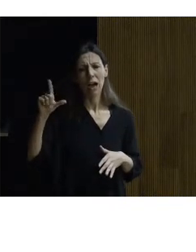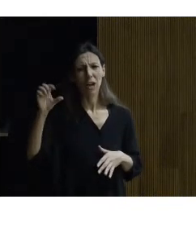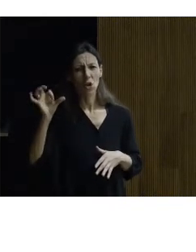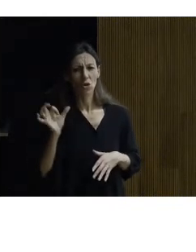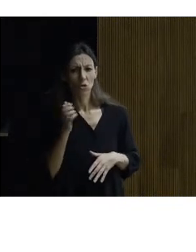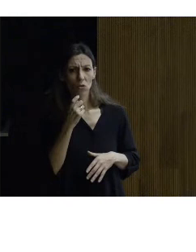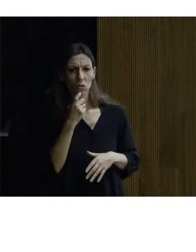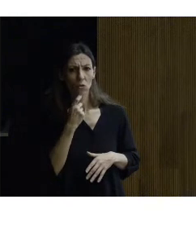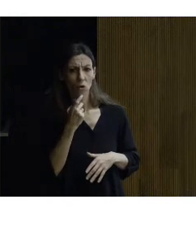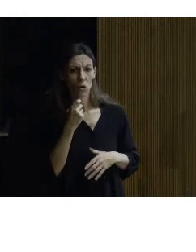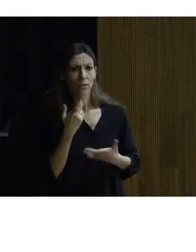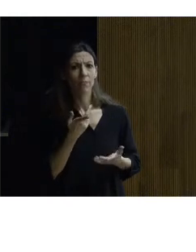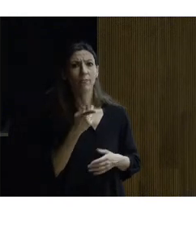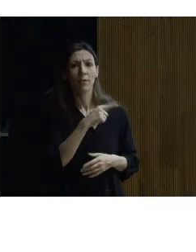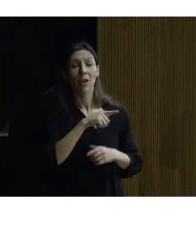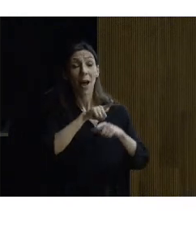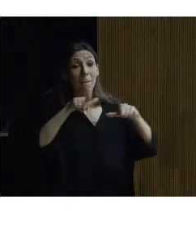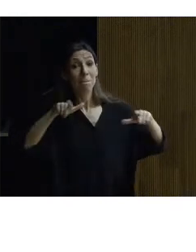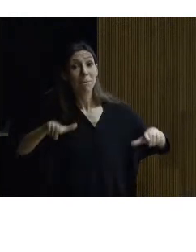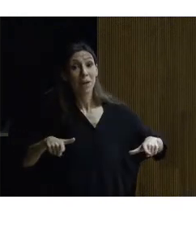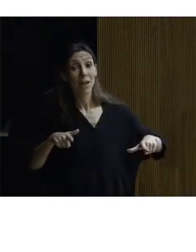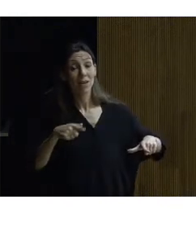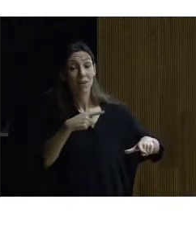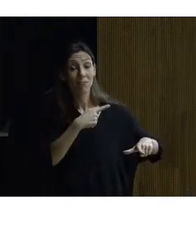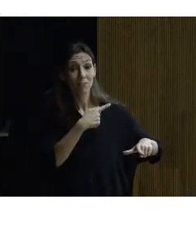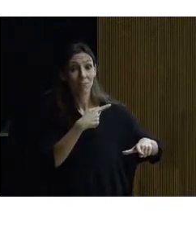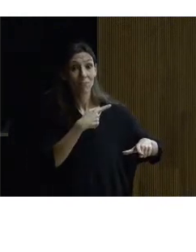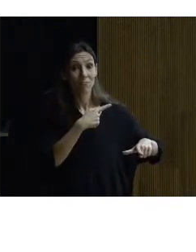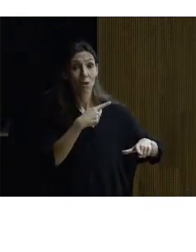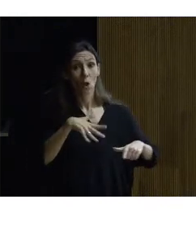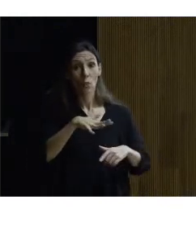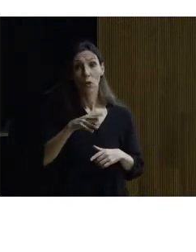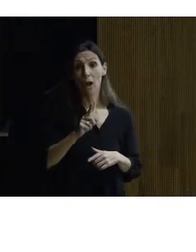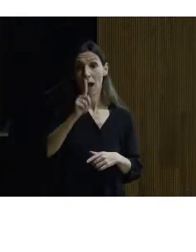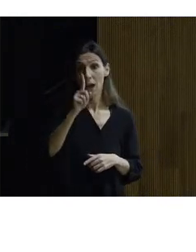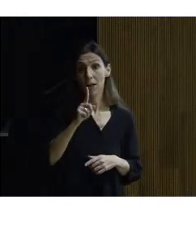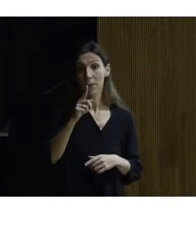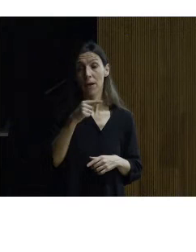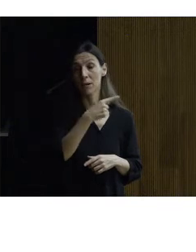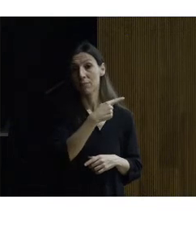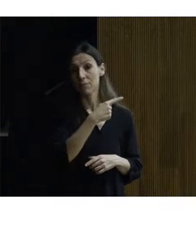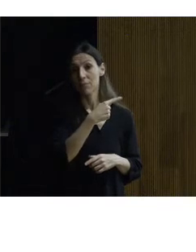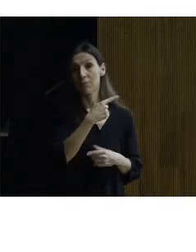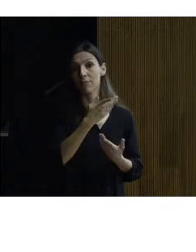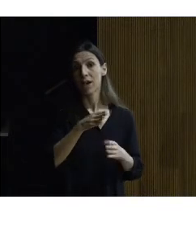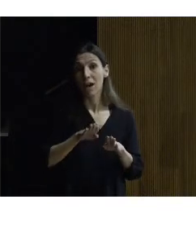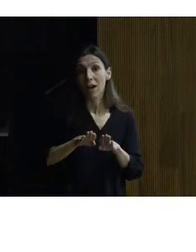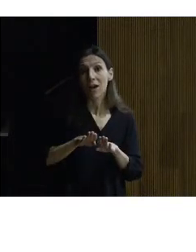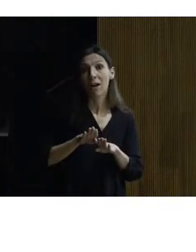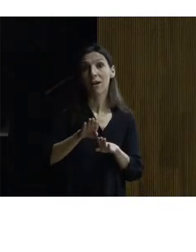planta este es el de la planta de arriba y este es un alzado de la rampa